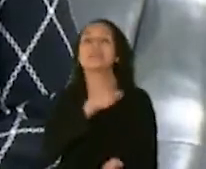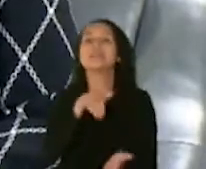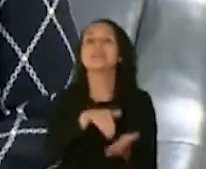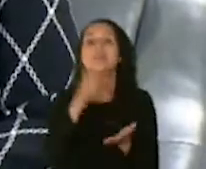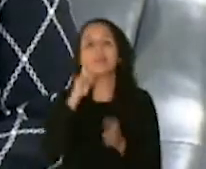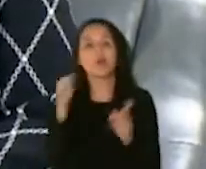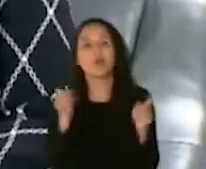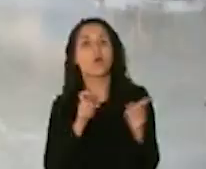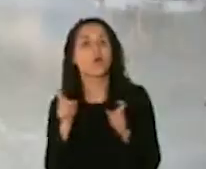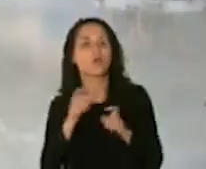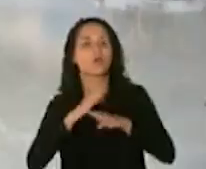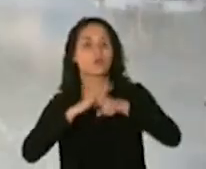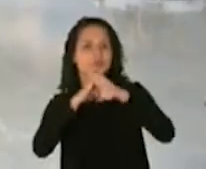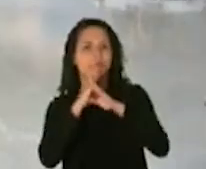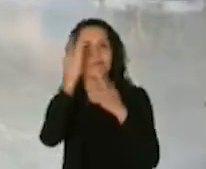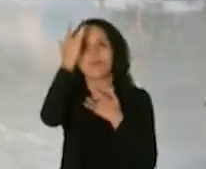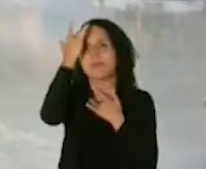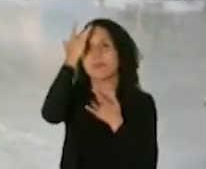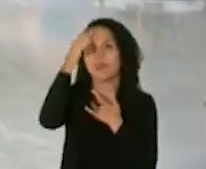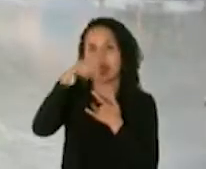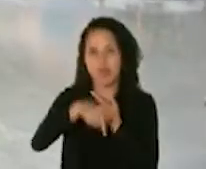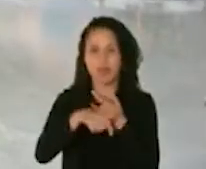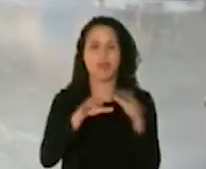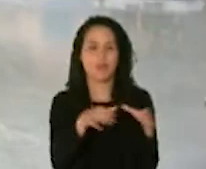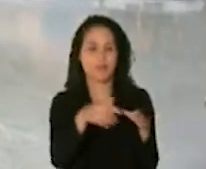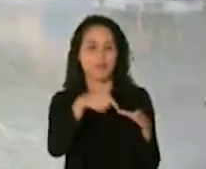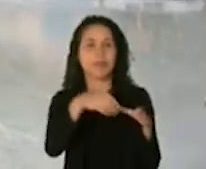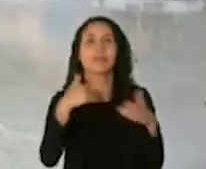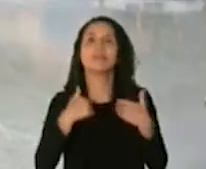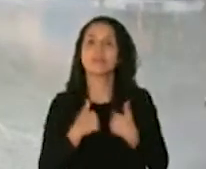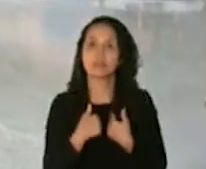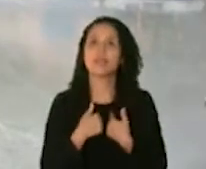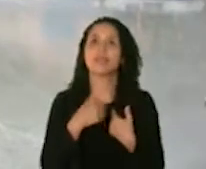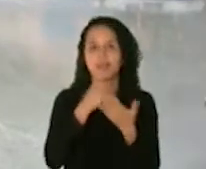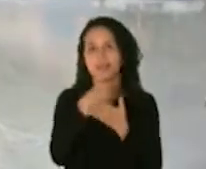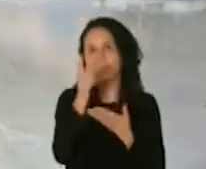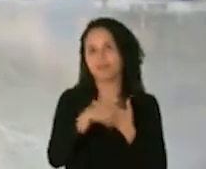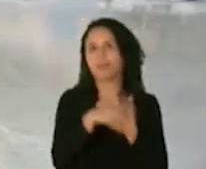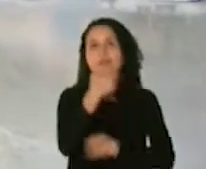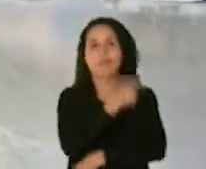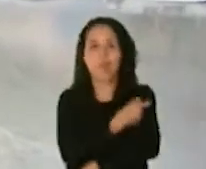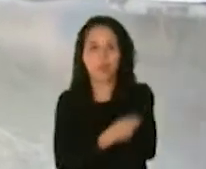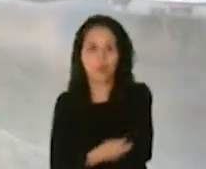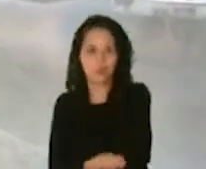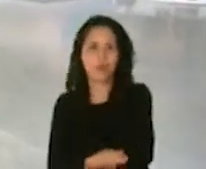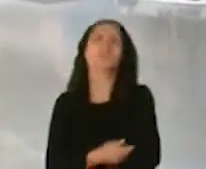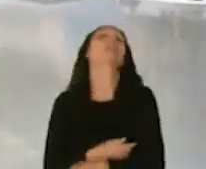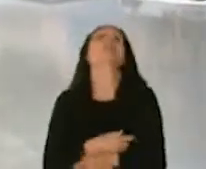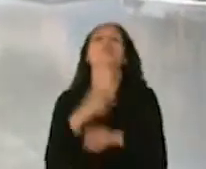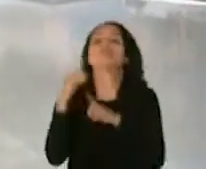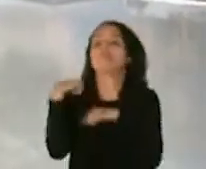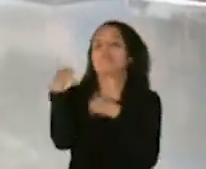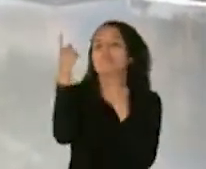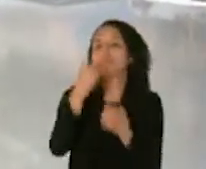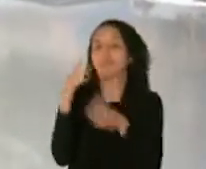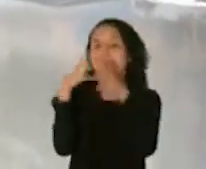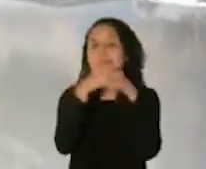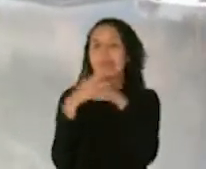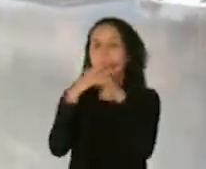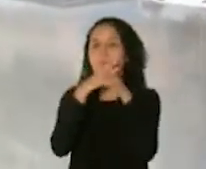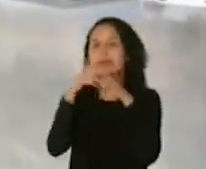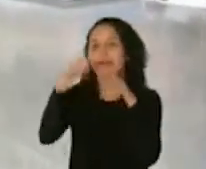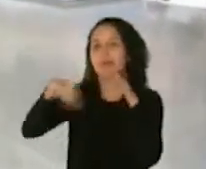Prevención de Enfermedades tiene sus programas de vacunación. A través de toda la nación americana